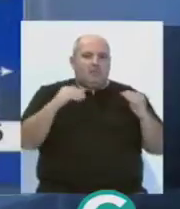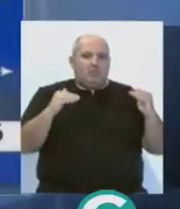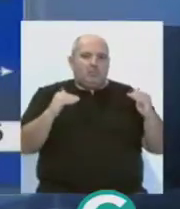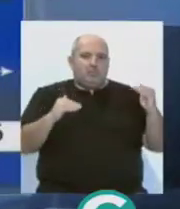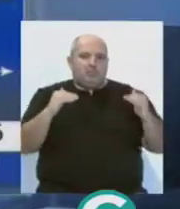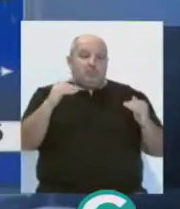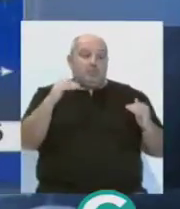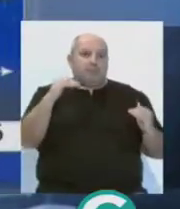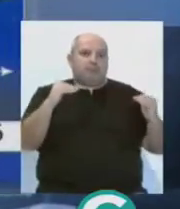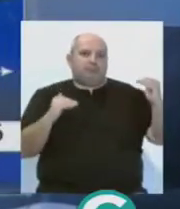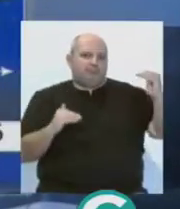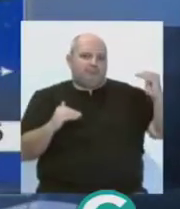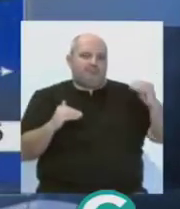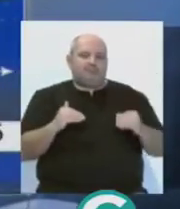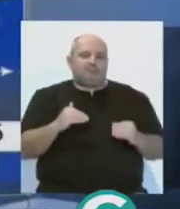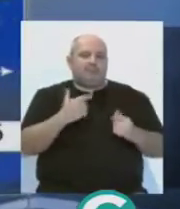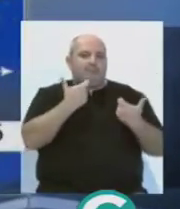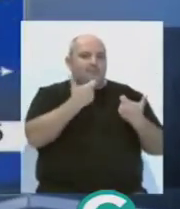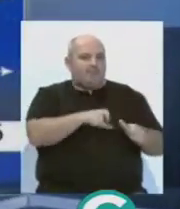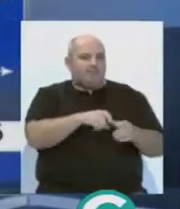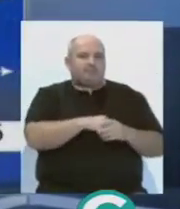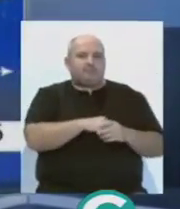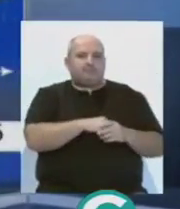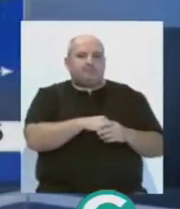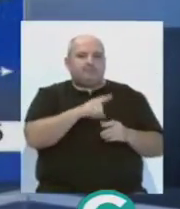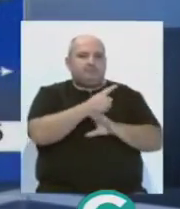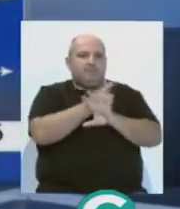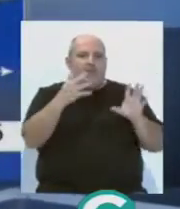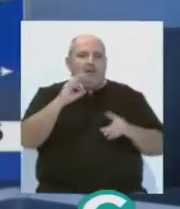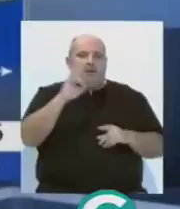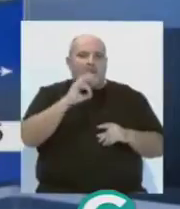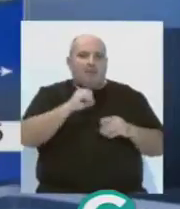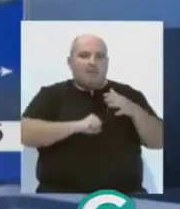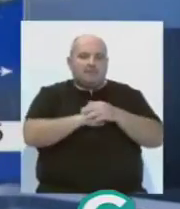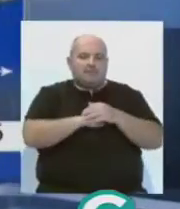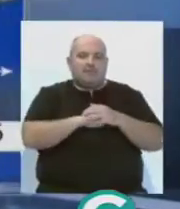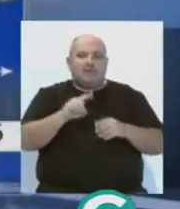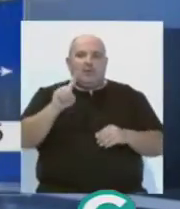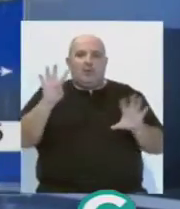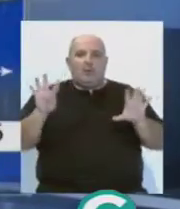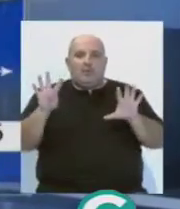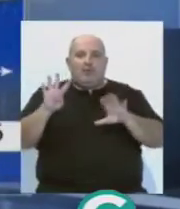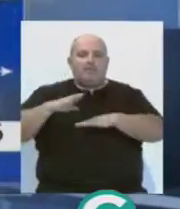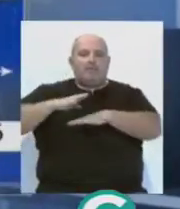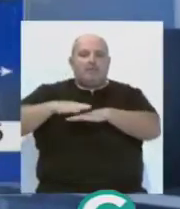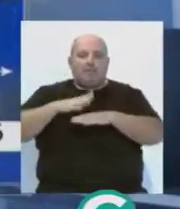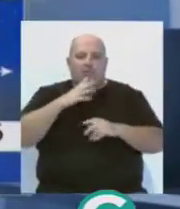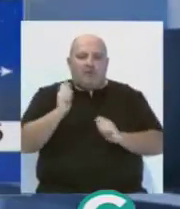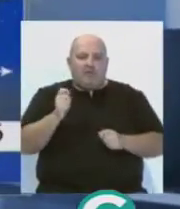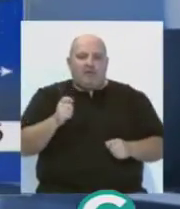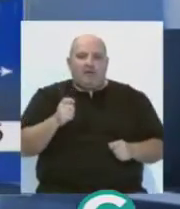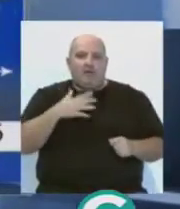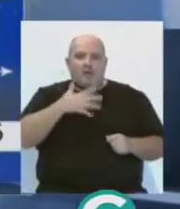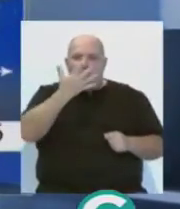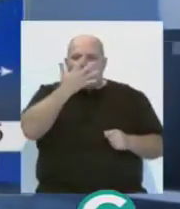ascenso y las máximas en descenso, que marcarán entre los 19 grados de máxima y los 9 grados de mínima en Olvera.